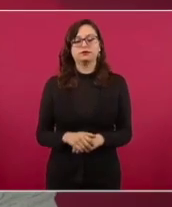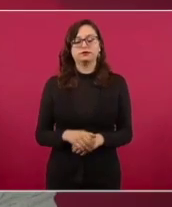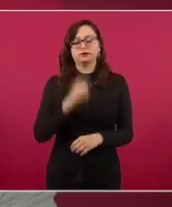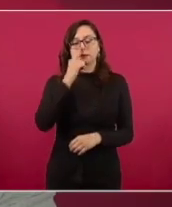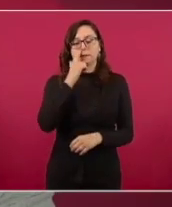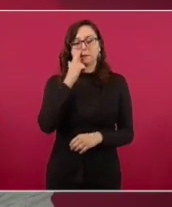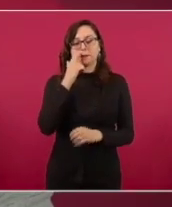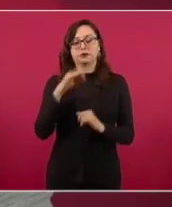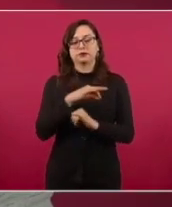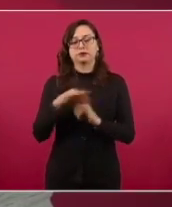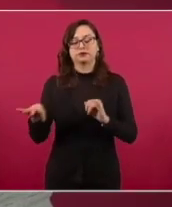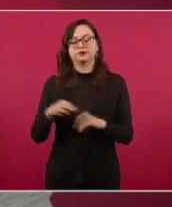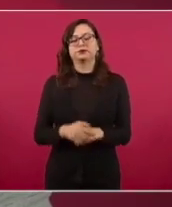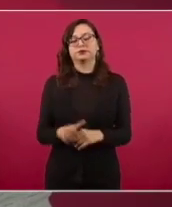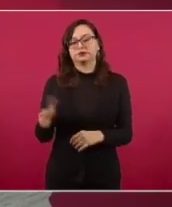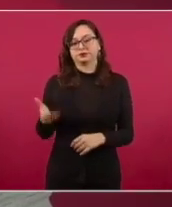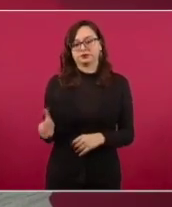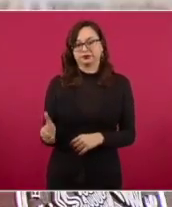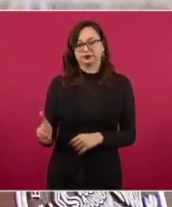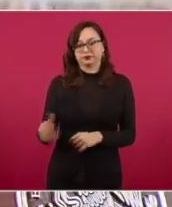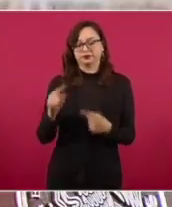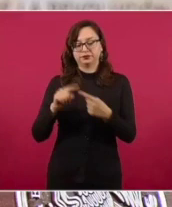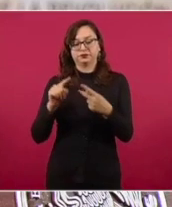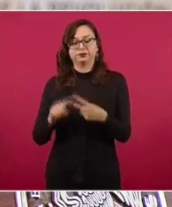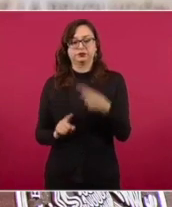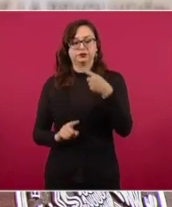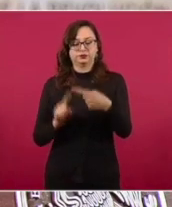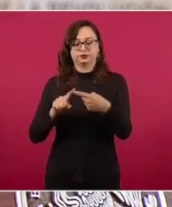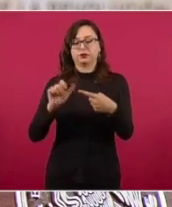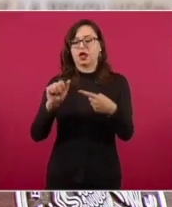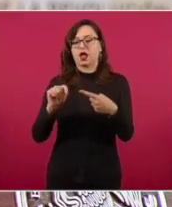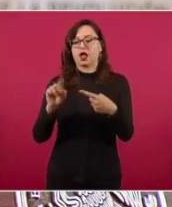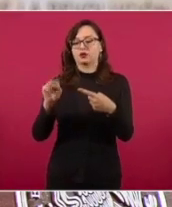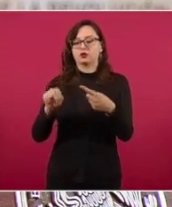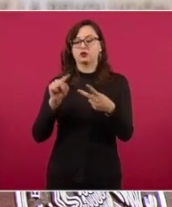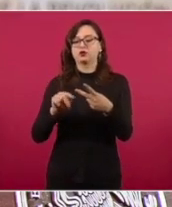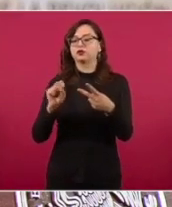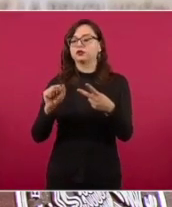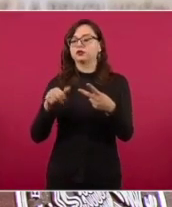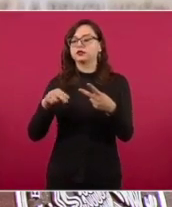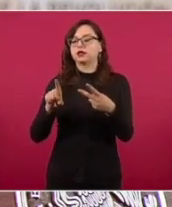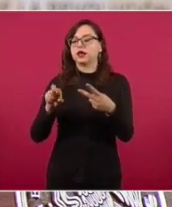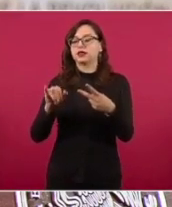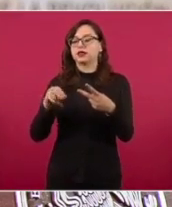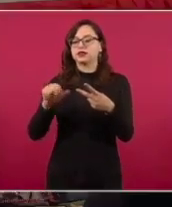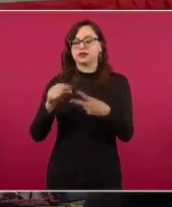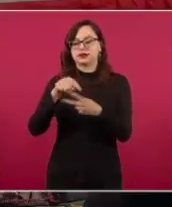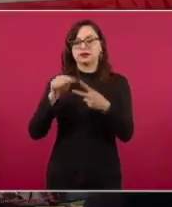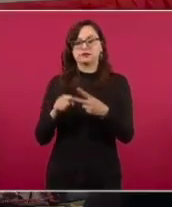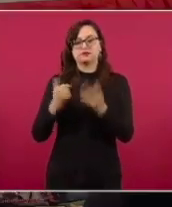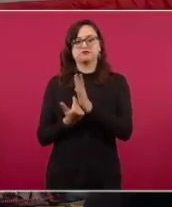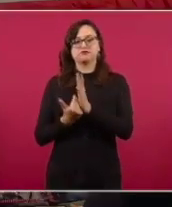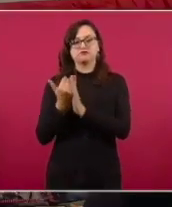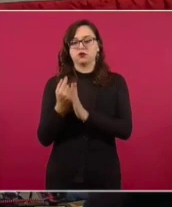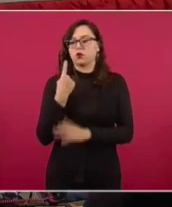Y finalmente, en el caso de los productos pesqueros, que son dos, atún y sardina, se reflejará un crecimiento del 1.7